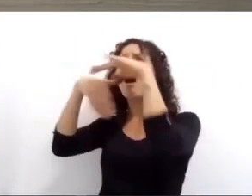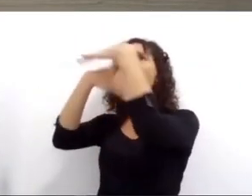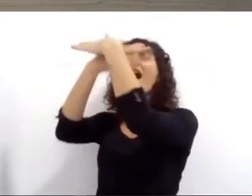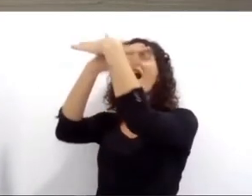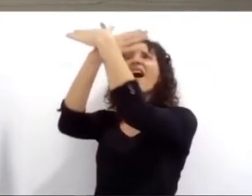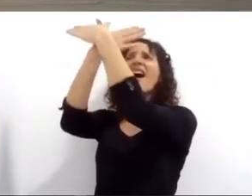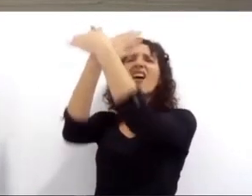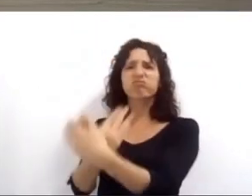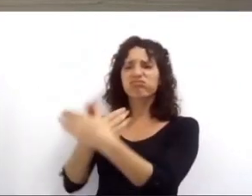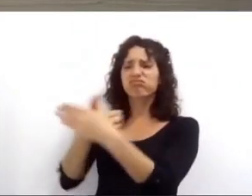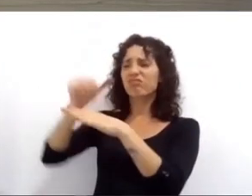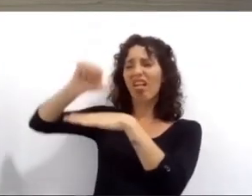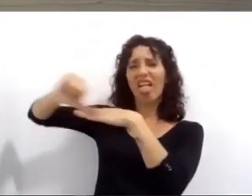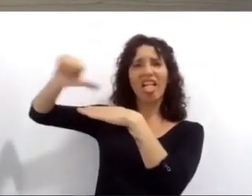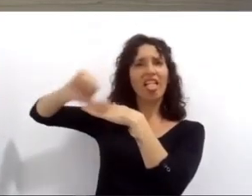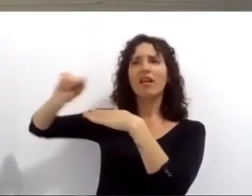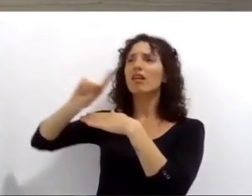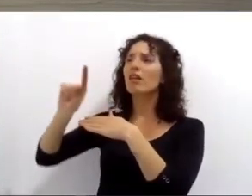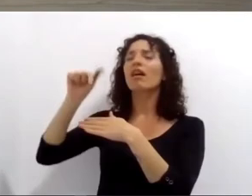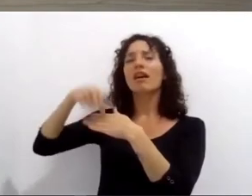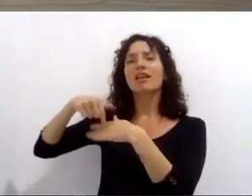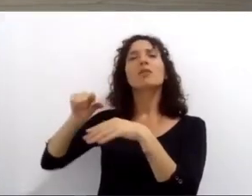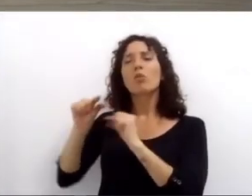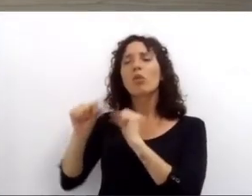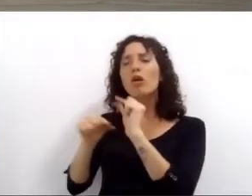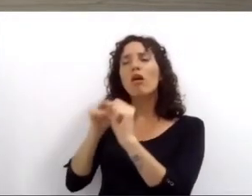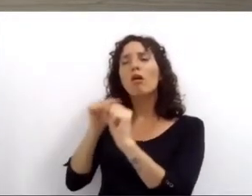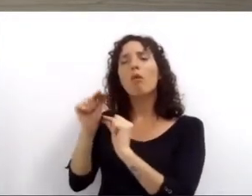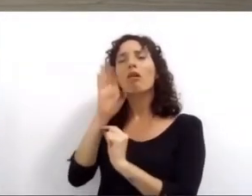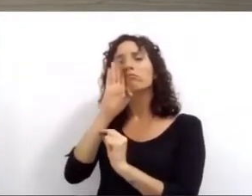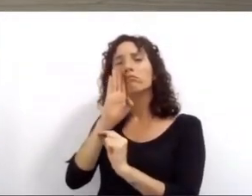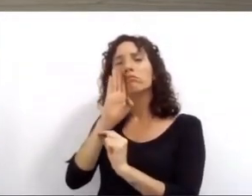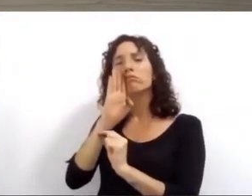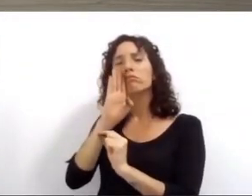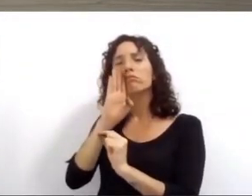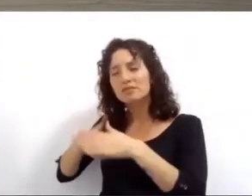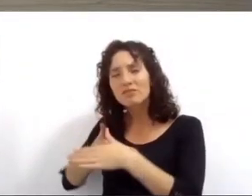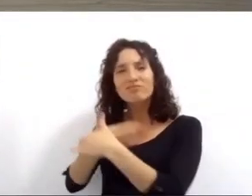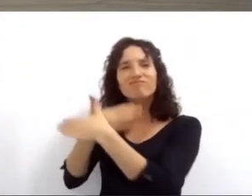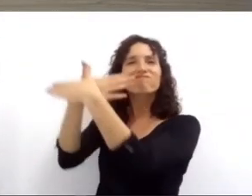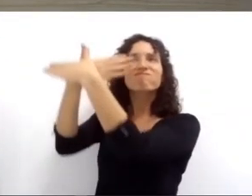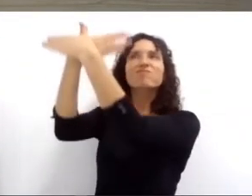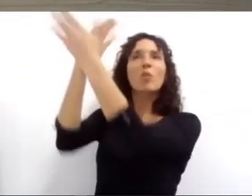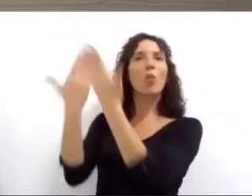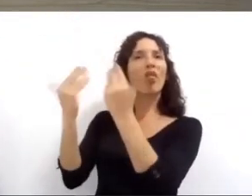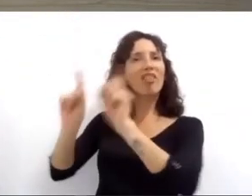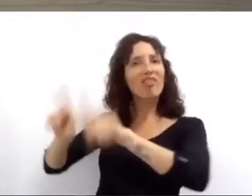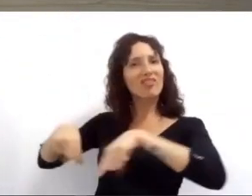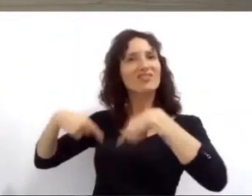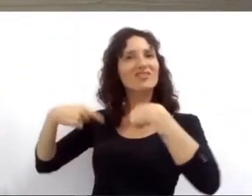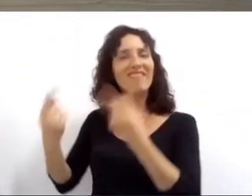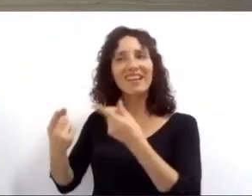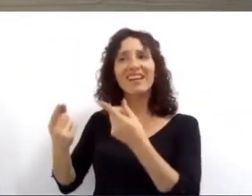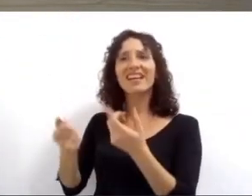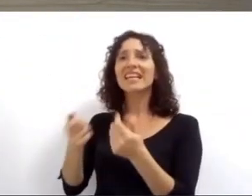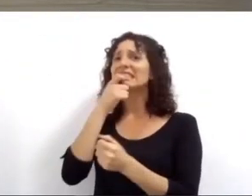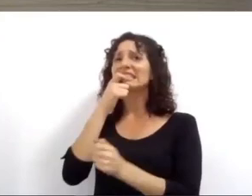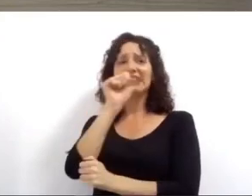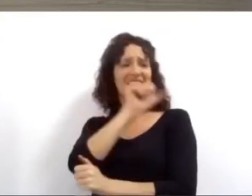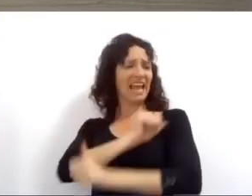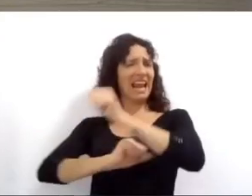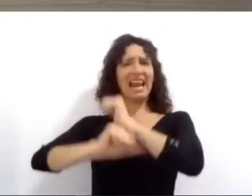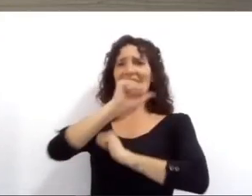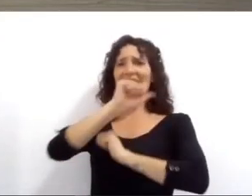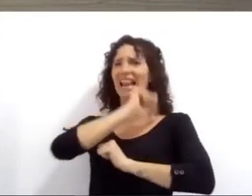estará volando e inventando una esperanza y que a pesar de tanta pena y tanta herida solo se trata de